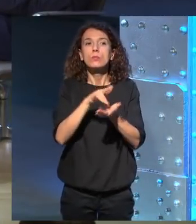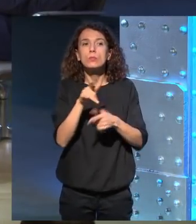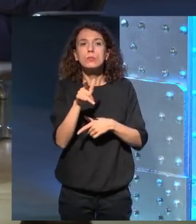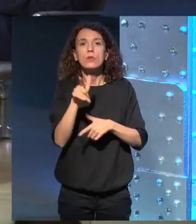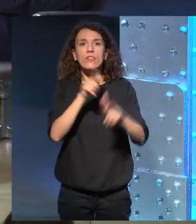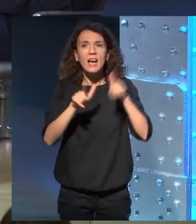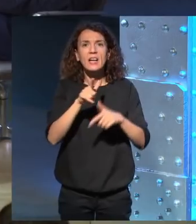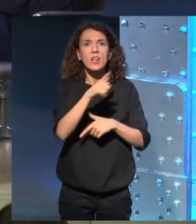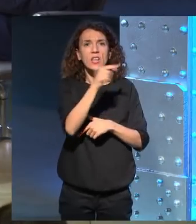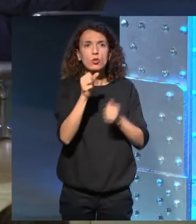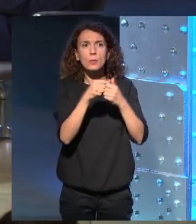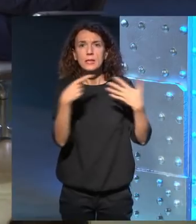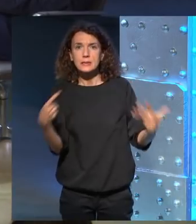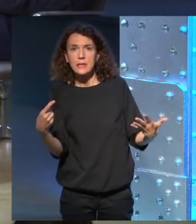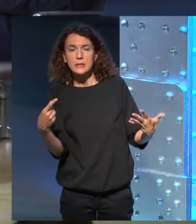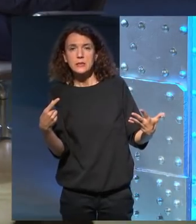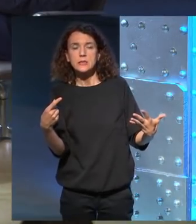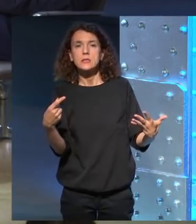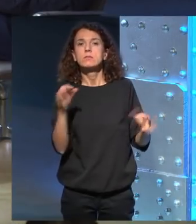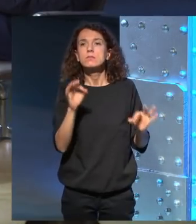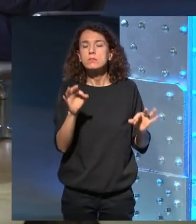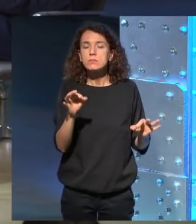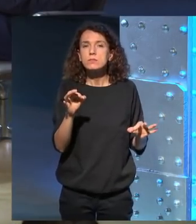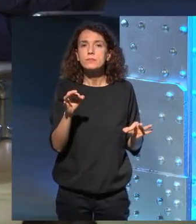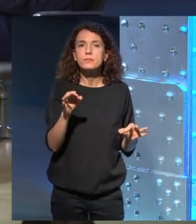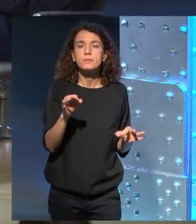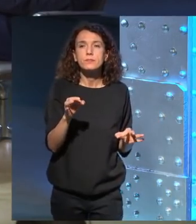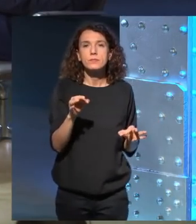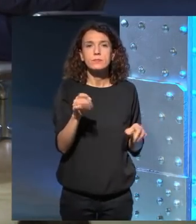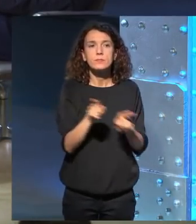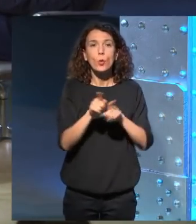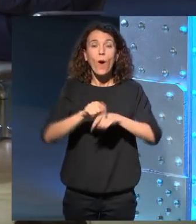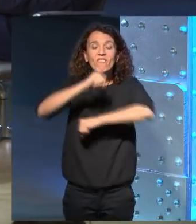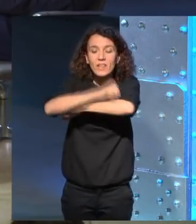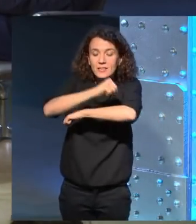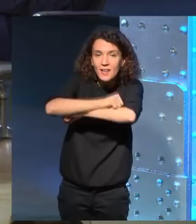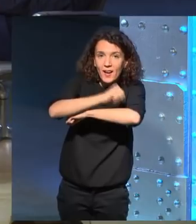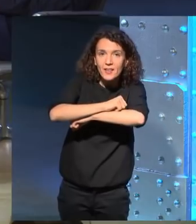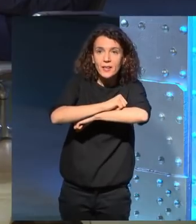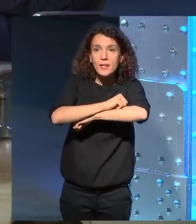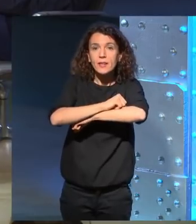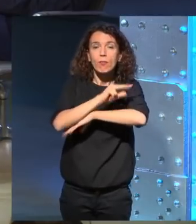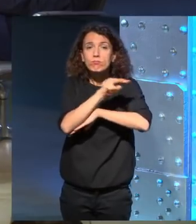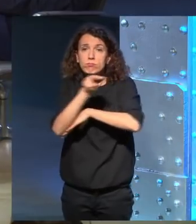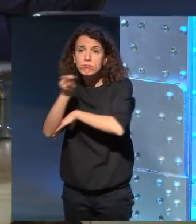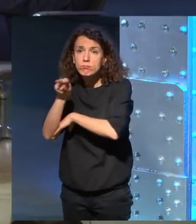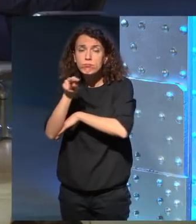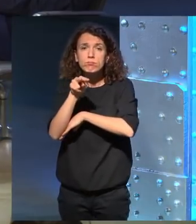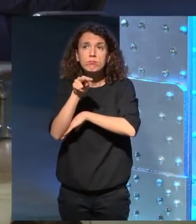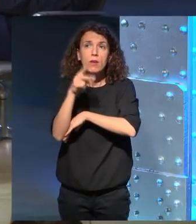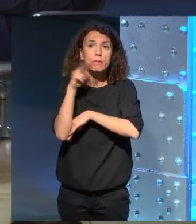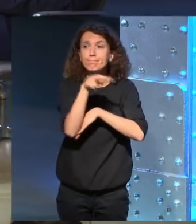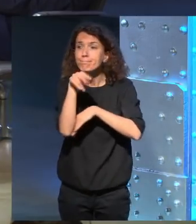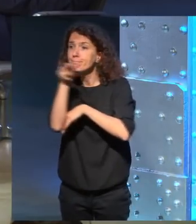el 126 este en el que miran por las ventanillas lo que está pasando pero todo lo demás